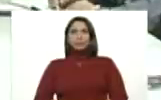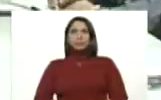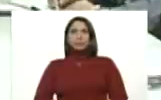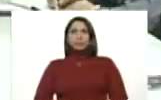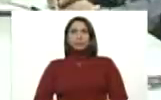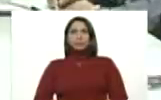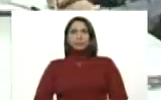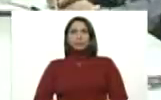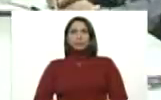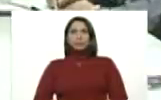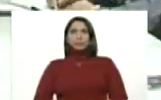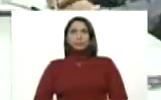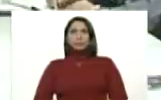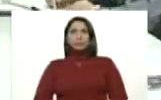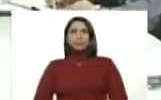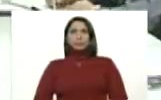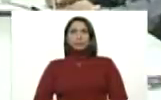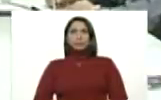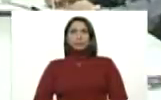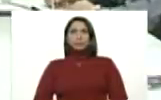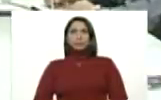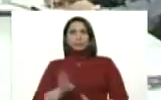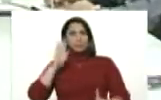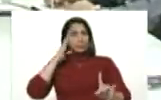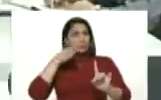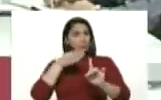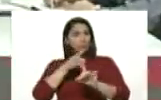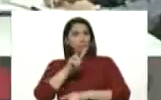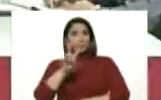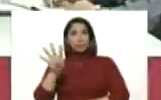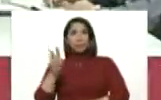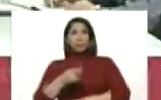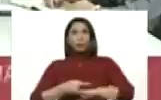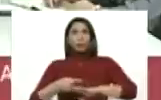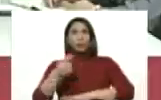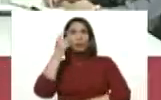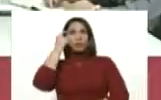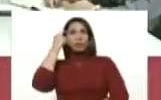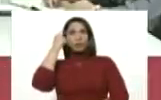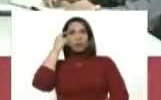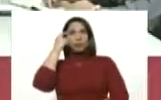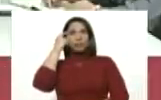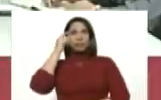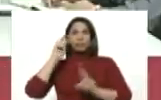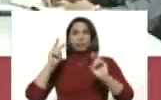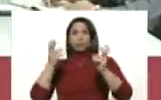Y se lo digo a todos, porque yo estoy dedicado a esto 24 horas al día. Estudio todos los temas.